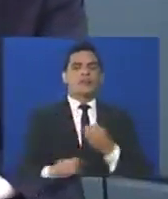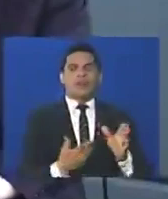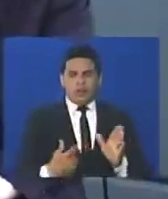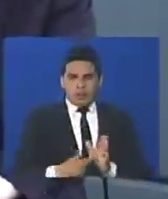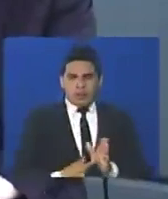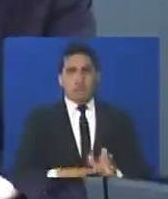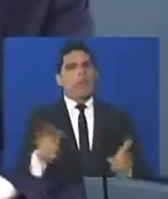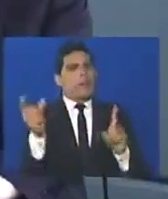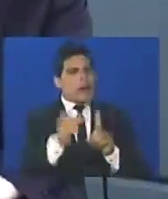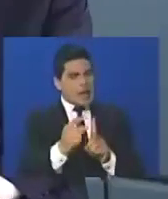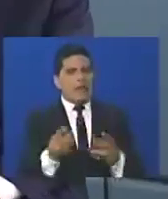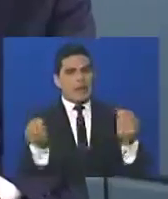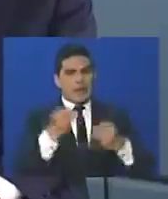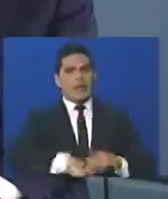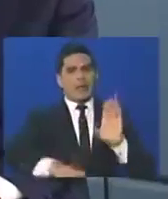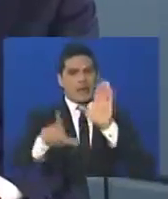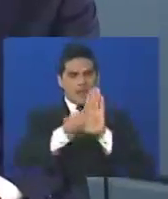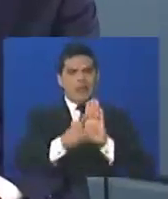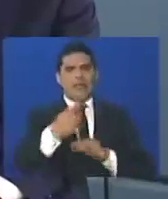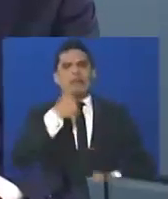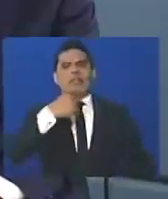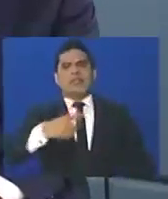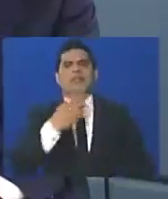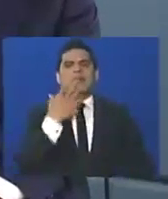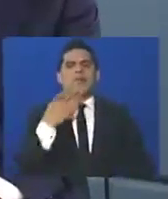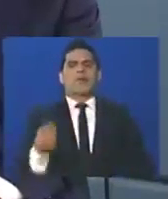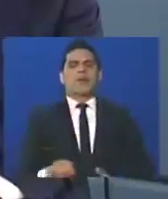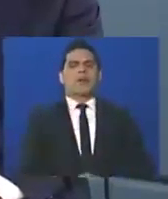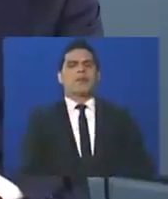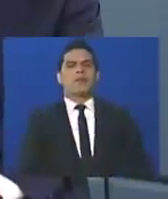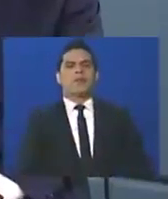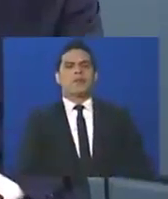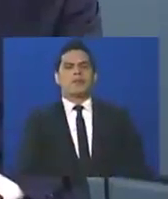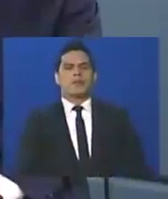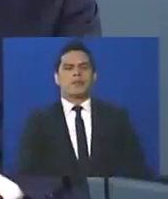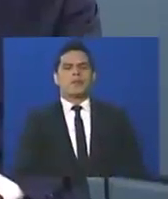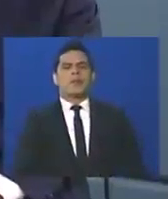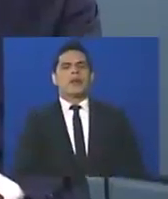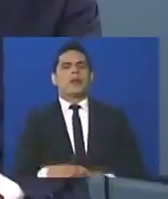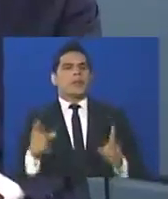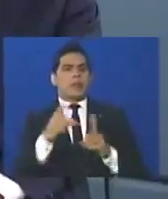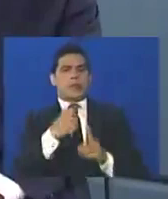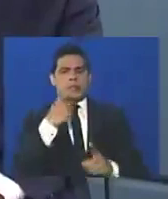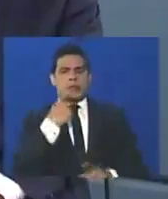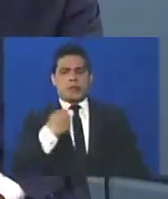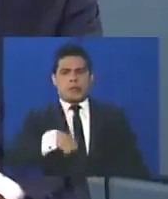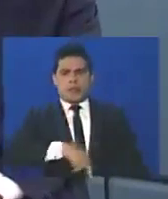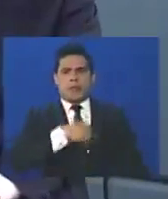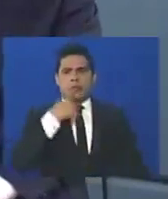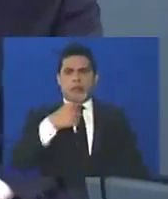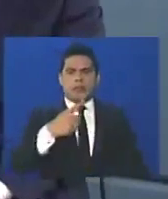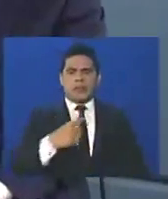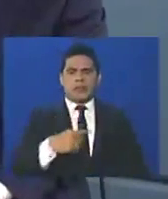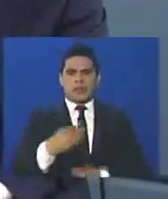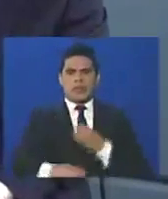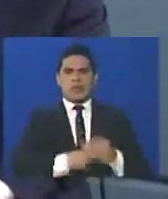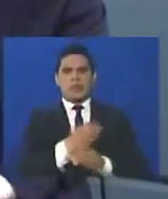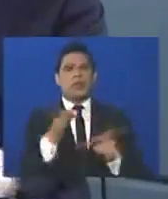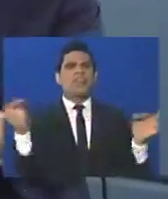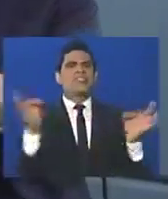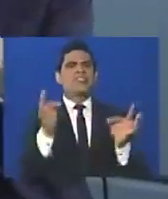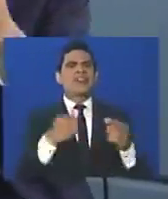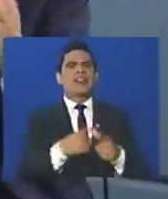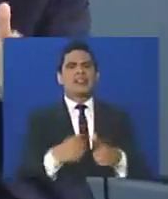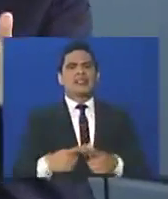leguleyescos, que es pareciera a lo que otros están hablando, pura leguleyería, en esos términos podríamos decir, que el hecho no se materializó,